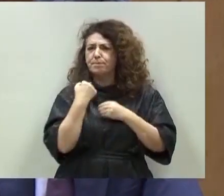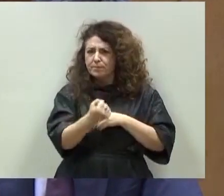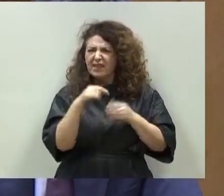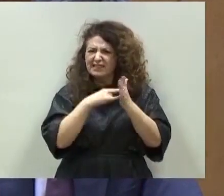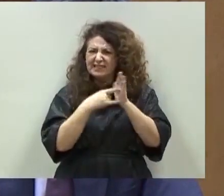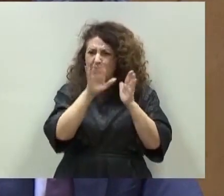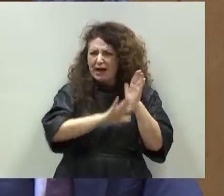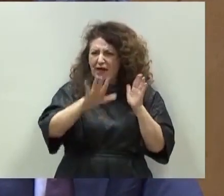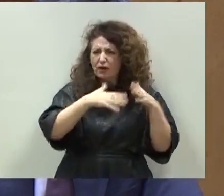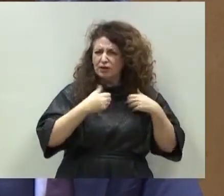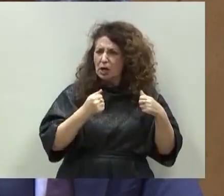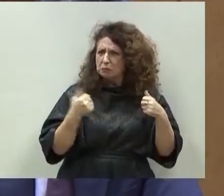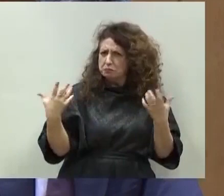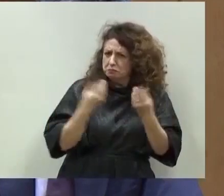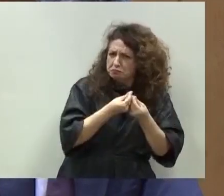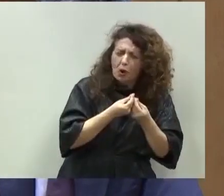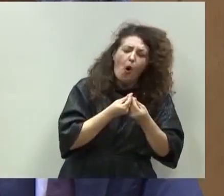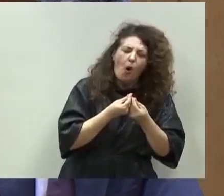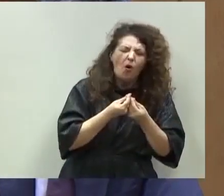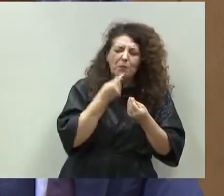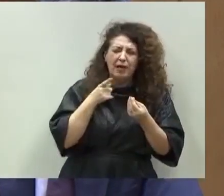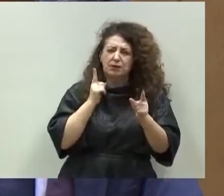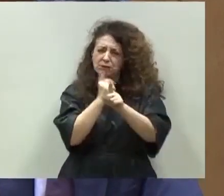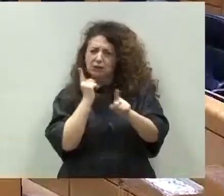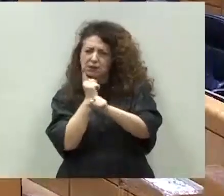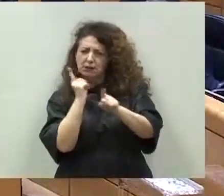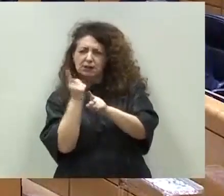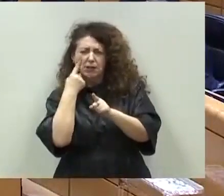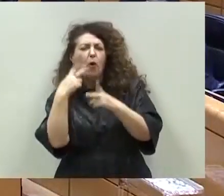Sistema Nacional de Salud o si quiere estar de los que quieren seguir horadándolo. Muchas gracias.